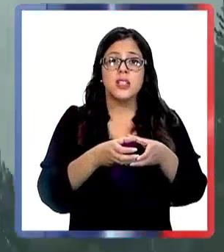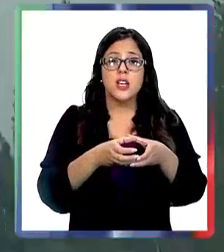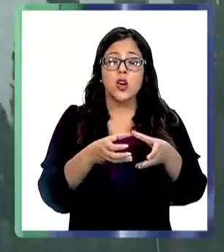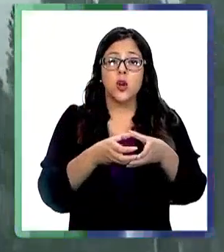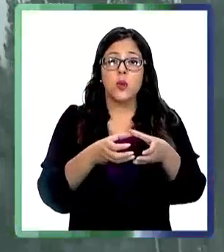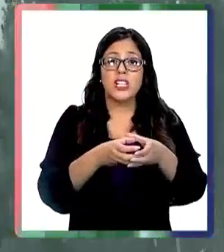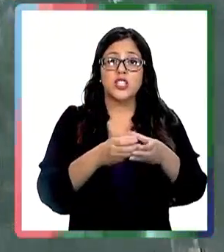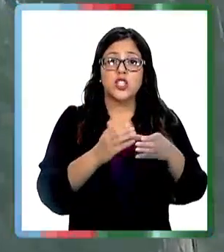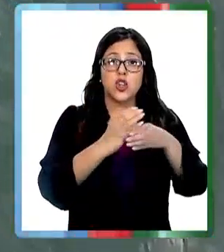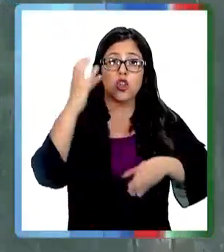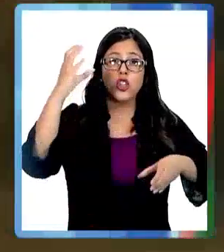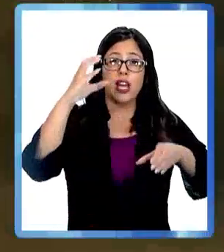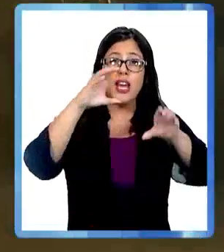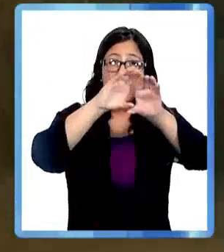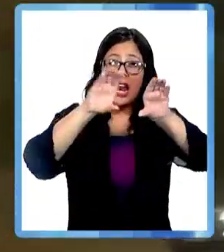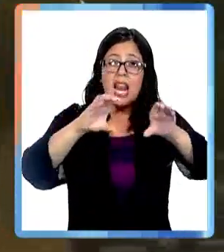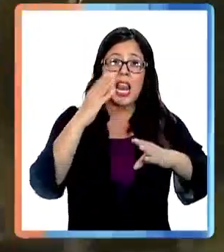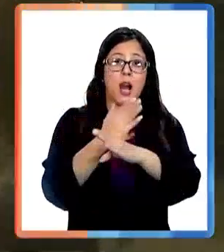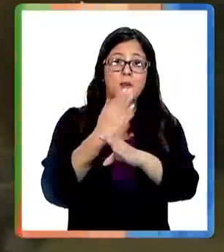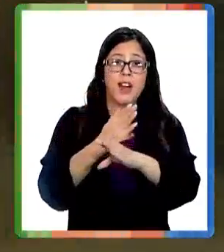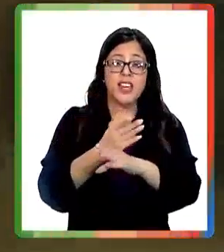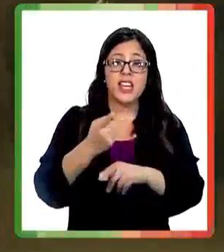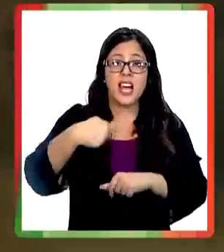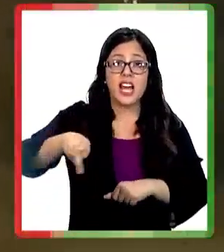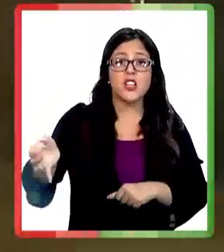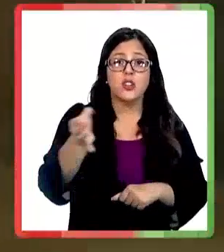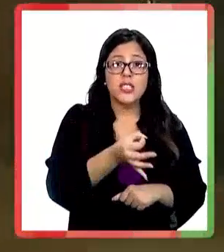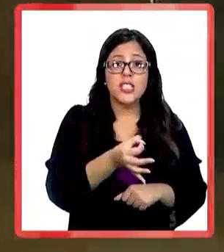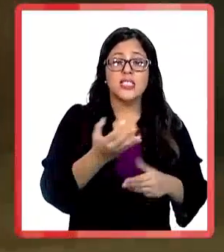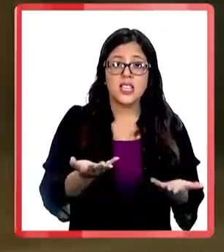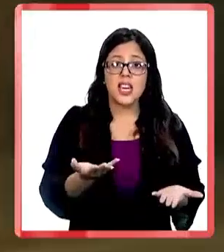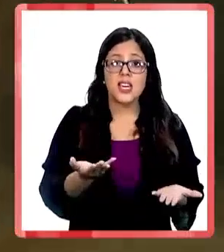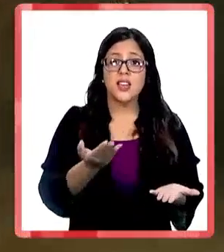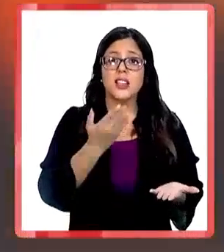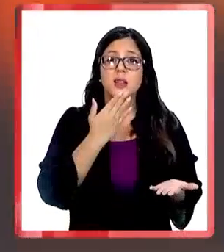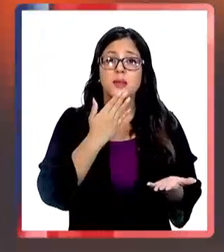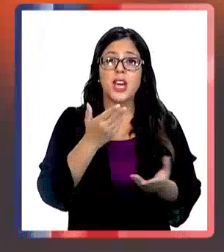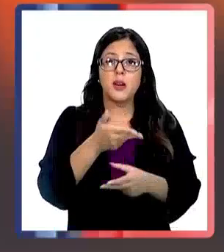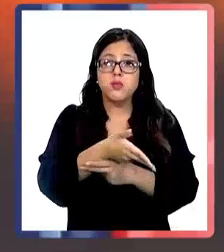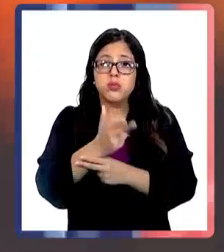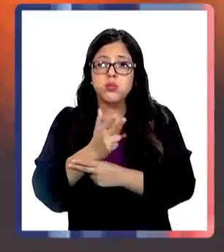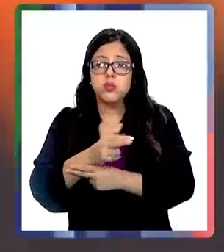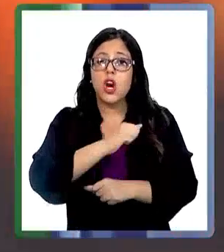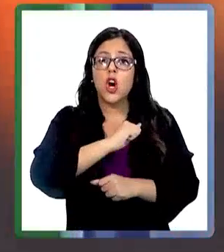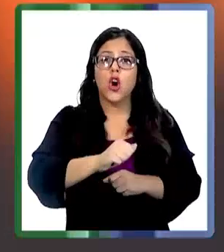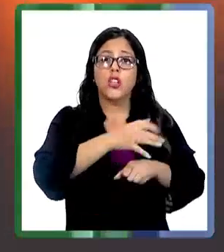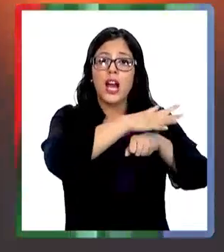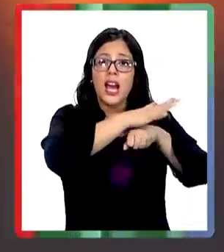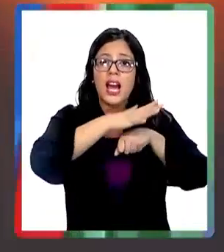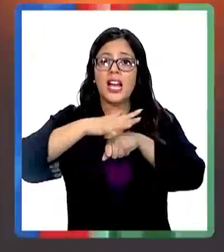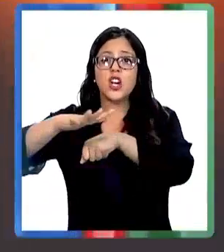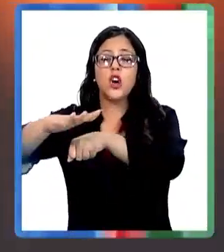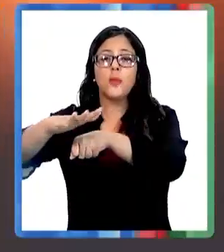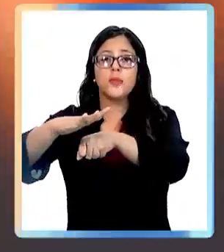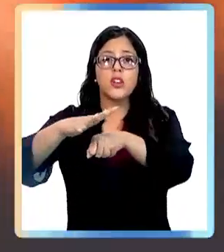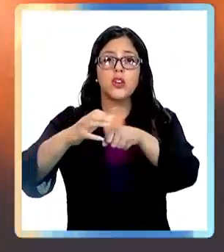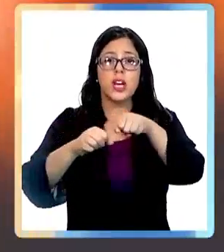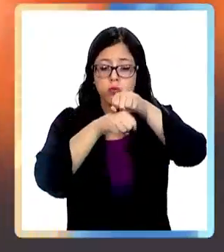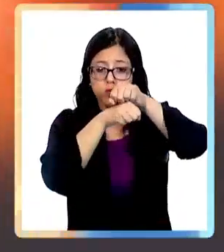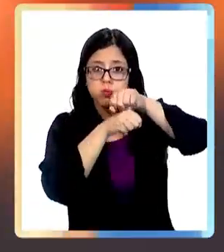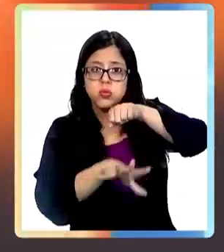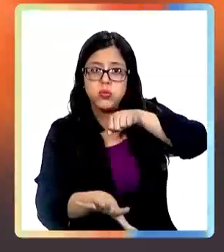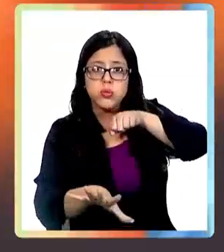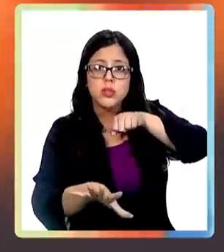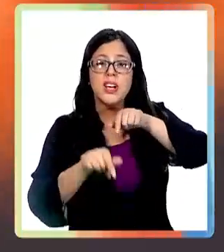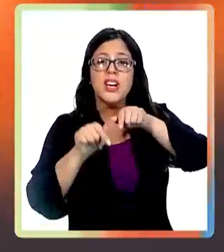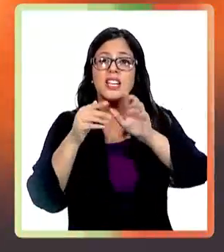Y Corma, la corporación de la madera que agrupa a las empresas forestales, afirma además que se han registrado disparos contra helicópteros que están